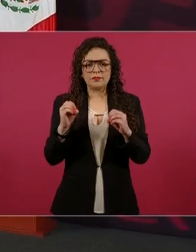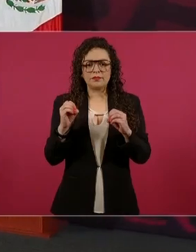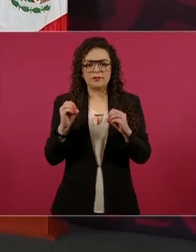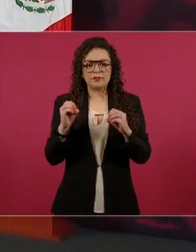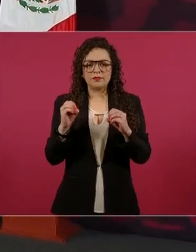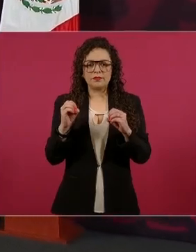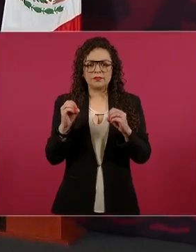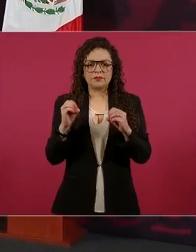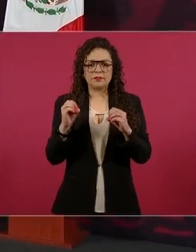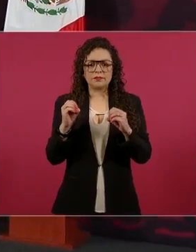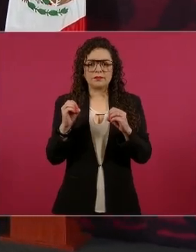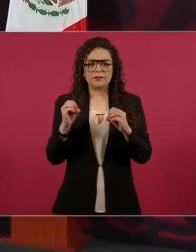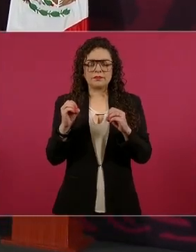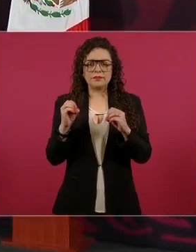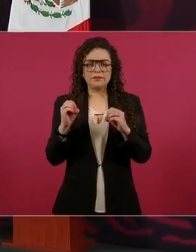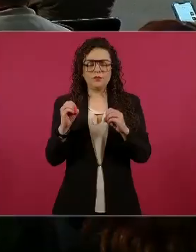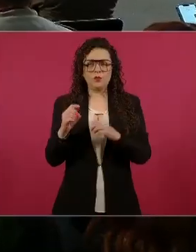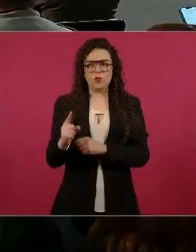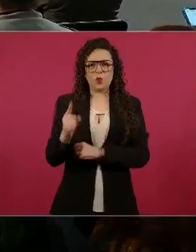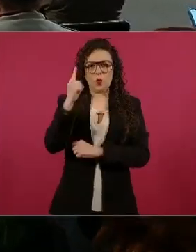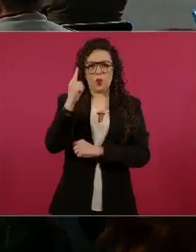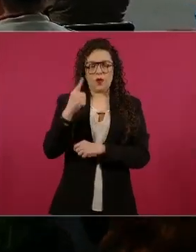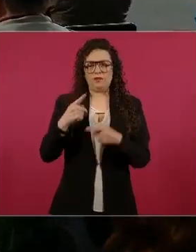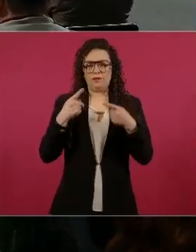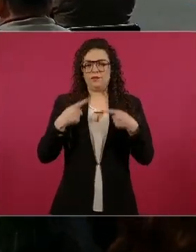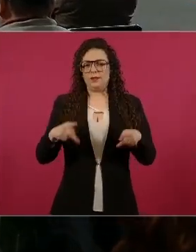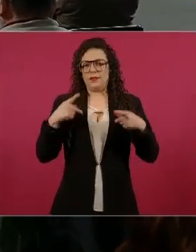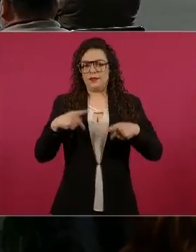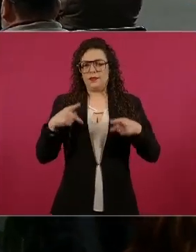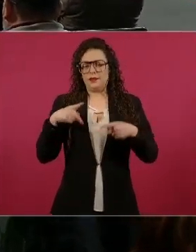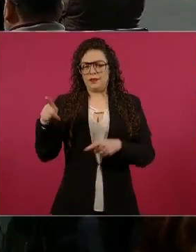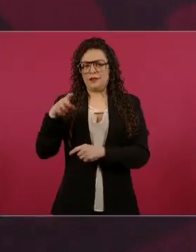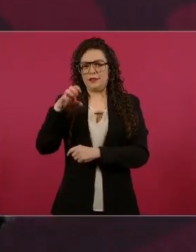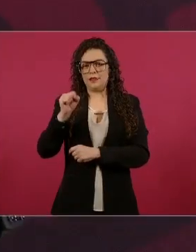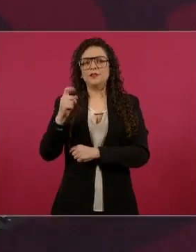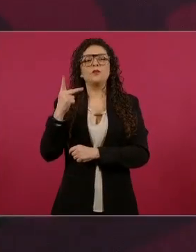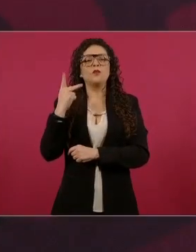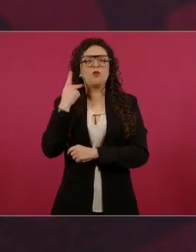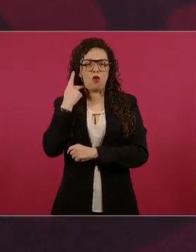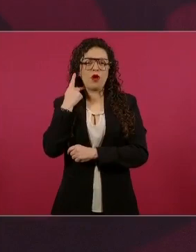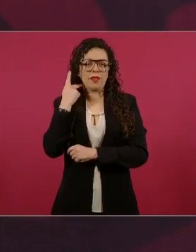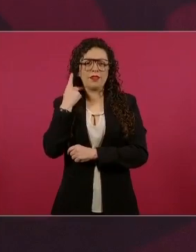como decía un político de antes,